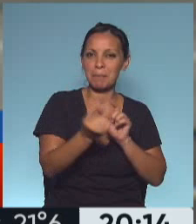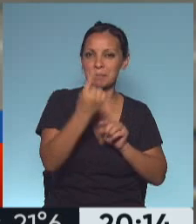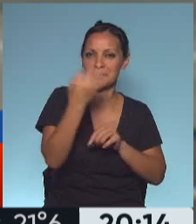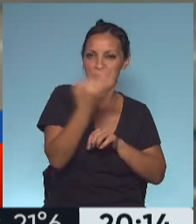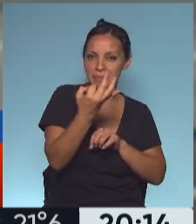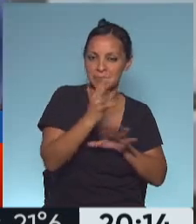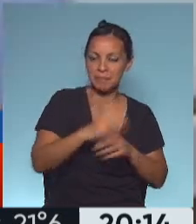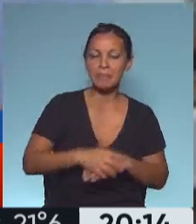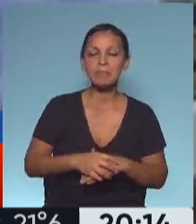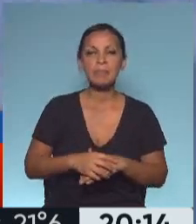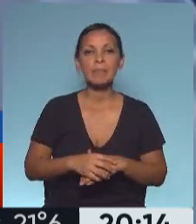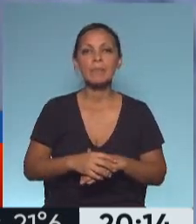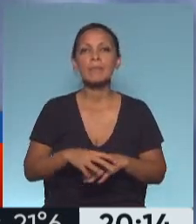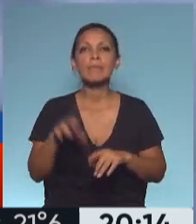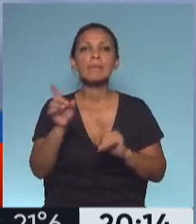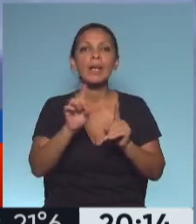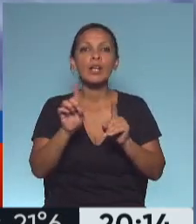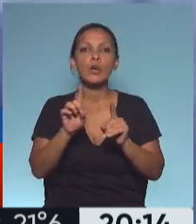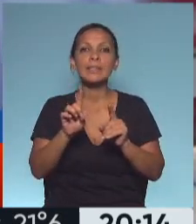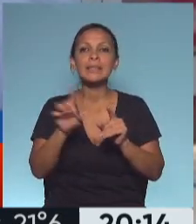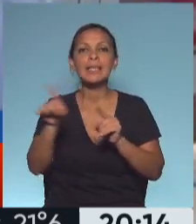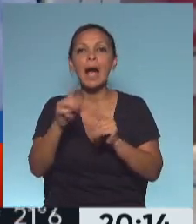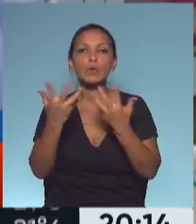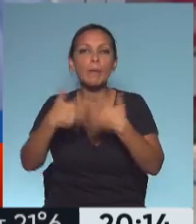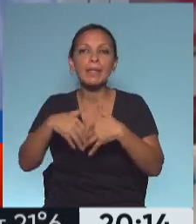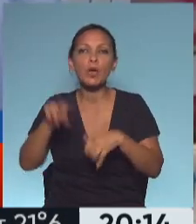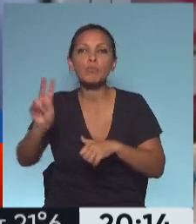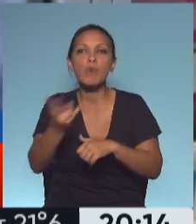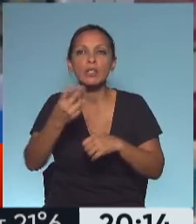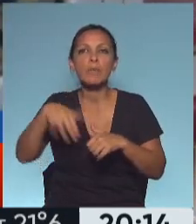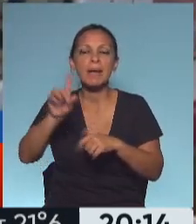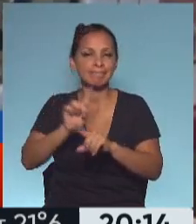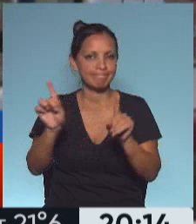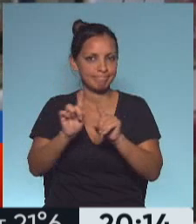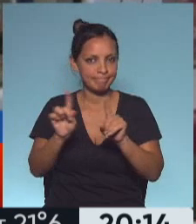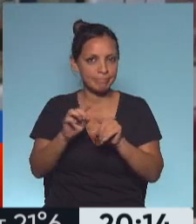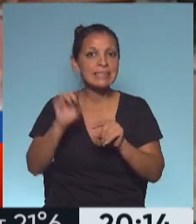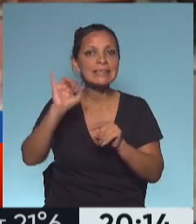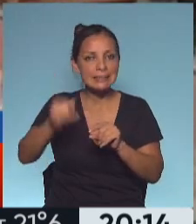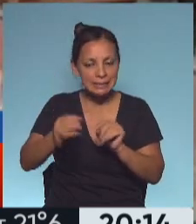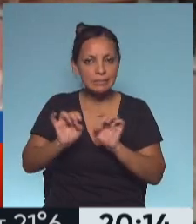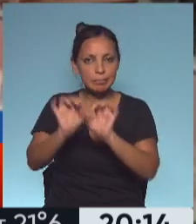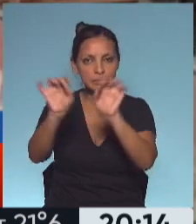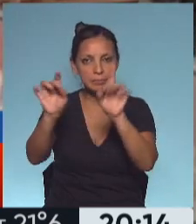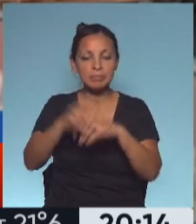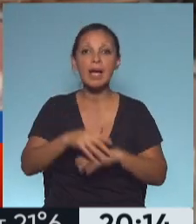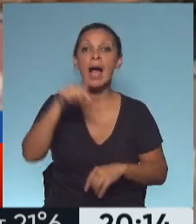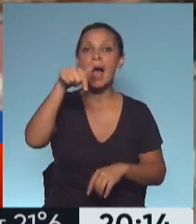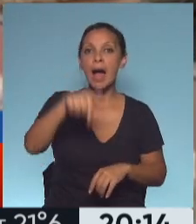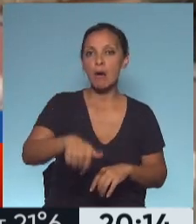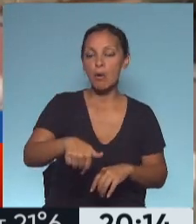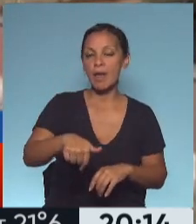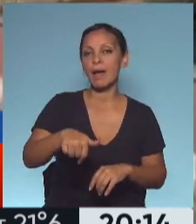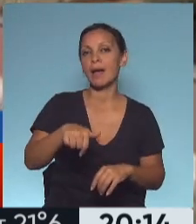asociado con mayor mortalidad. Un capítulo nuevo que hemos agregado a los ya tantos